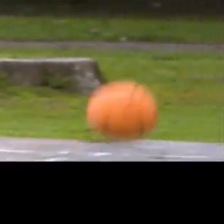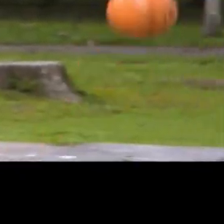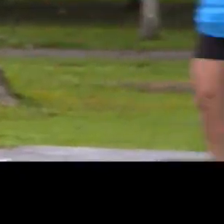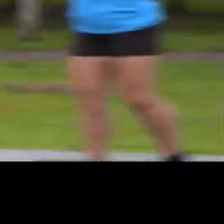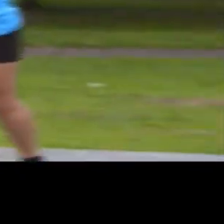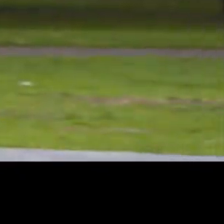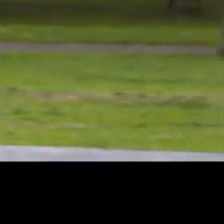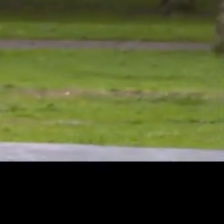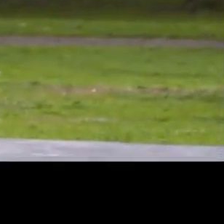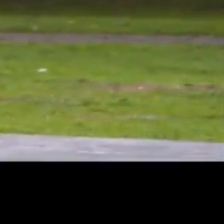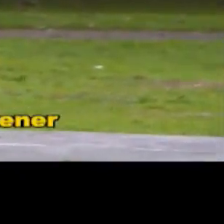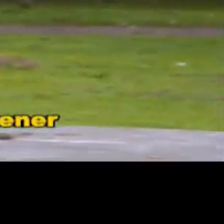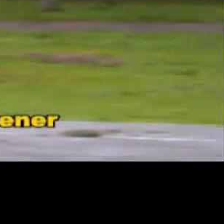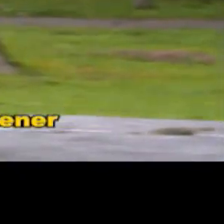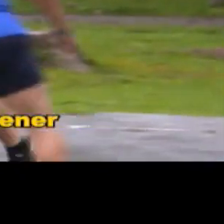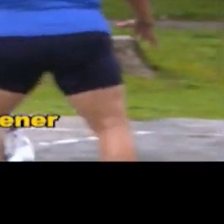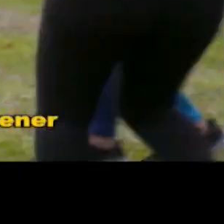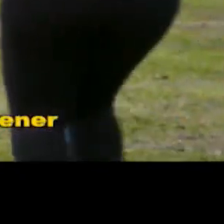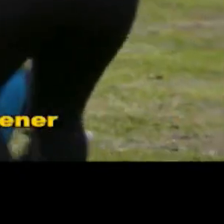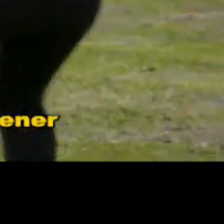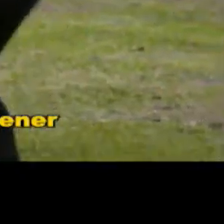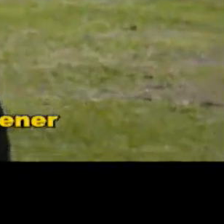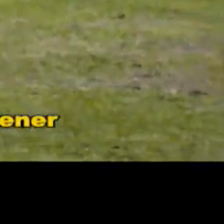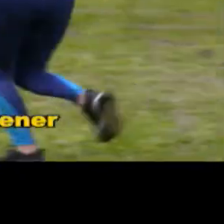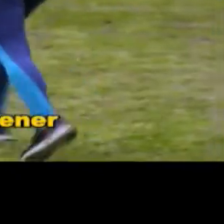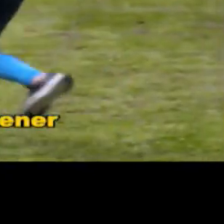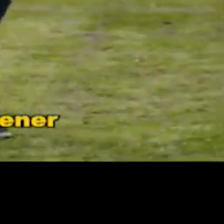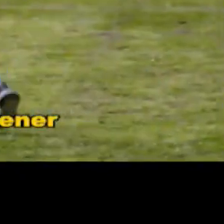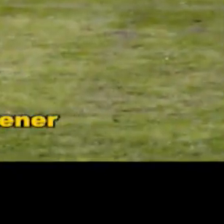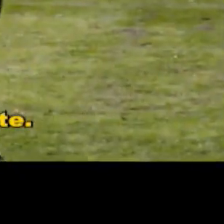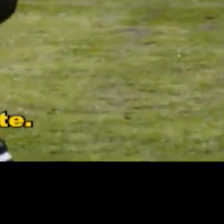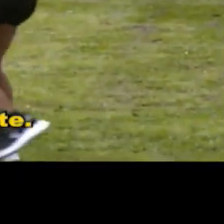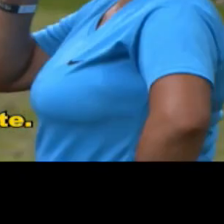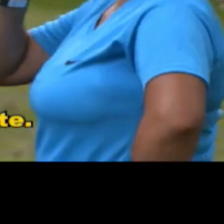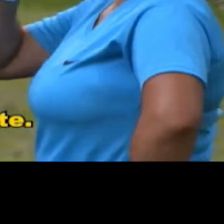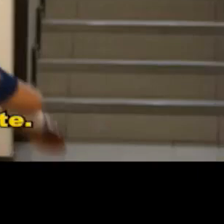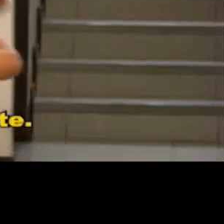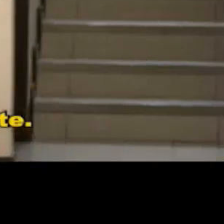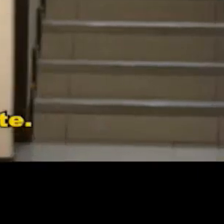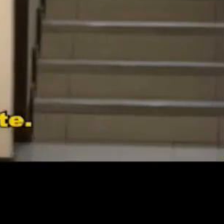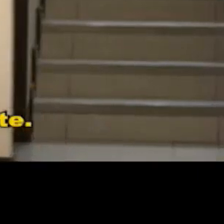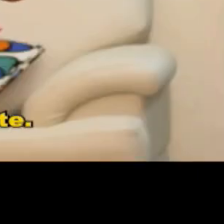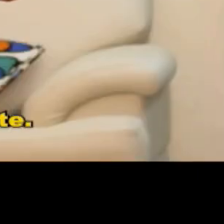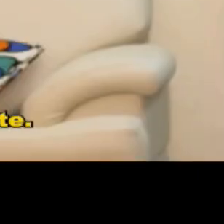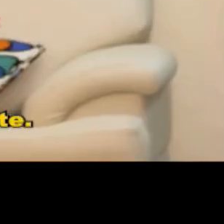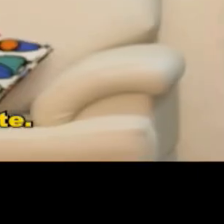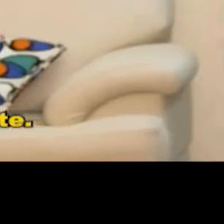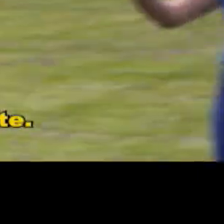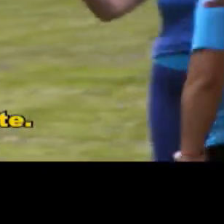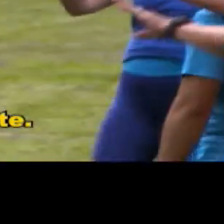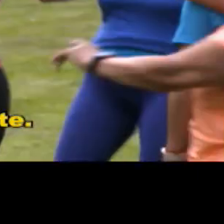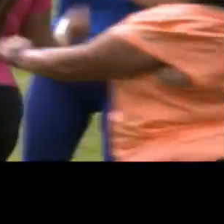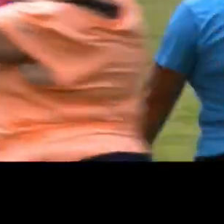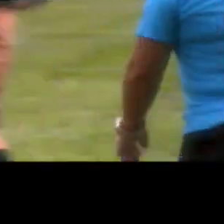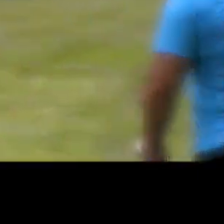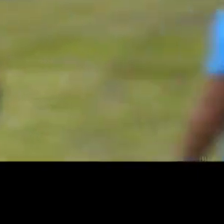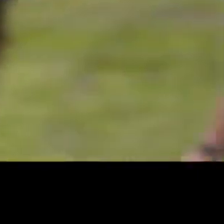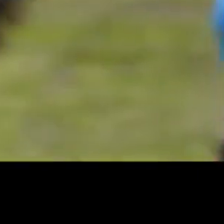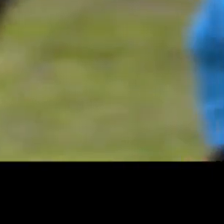muévase con sus amigos la actividad física es esencial para mantener saludable el corazón el cuerpo y la mente